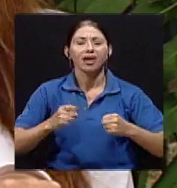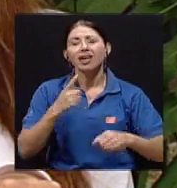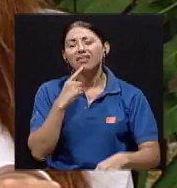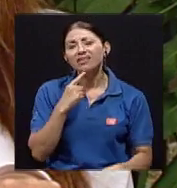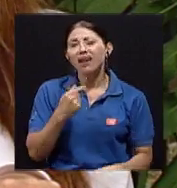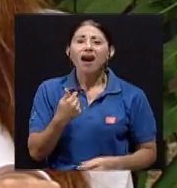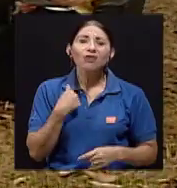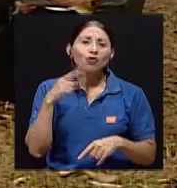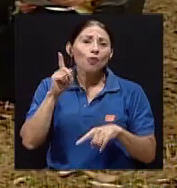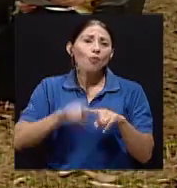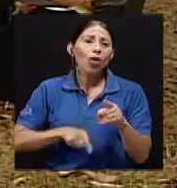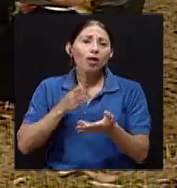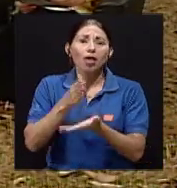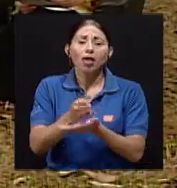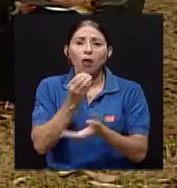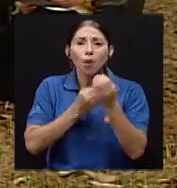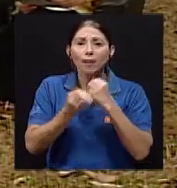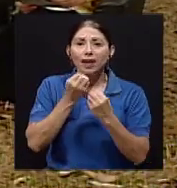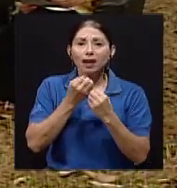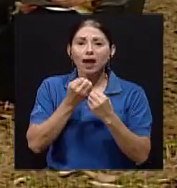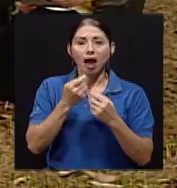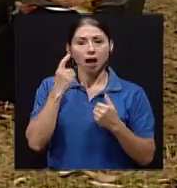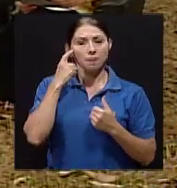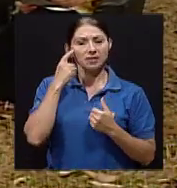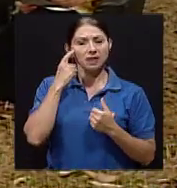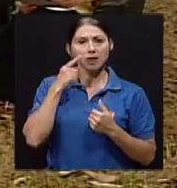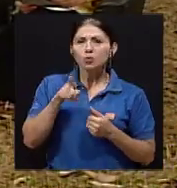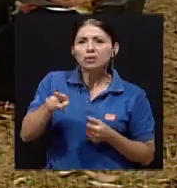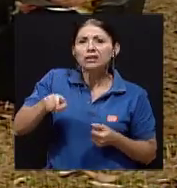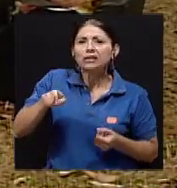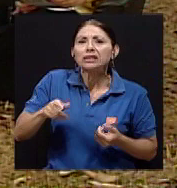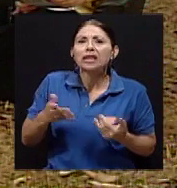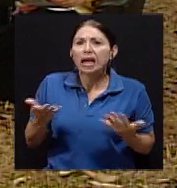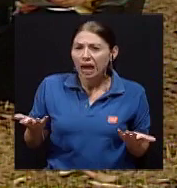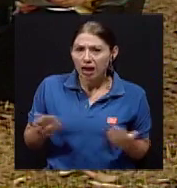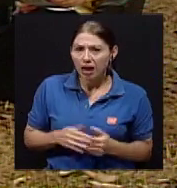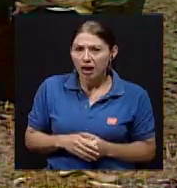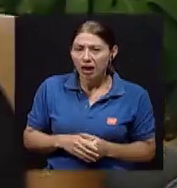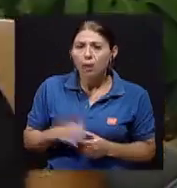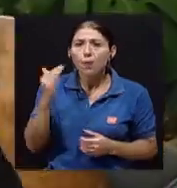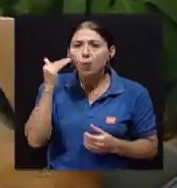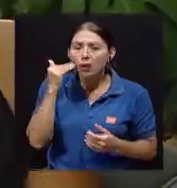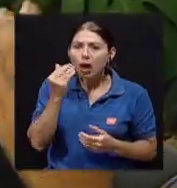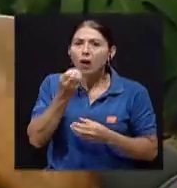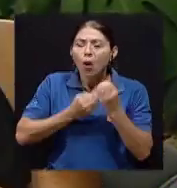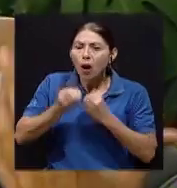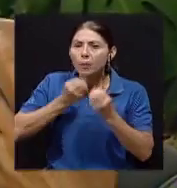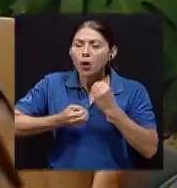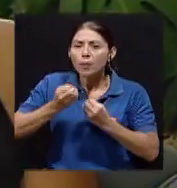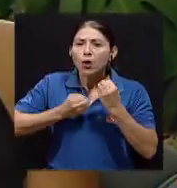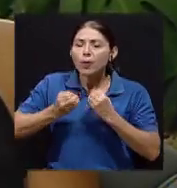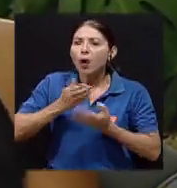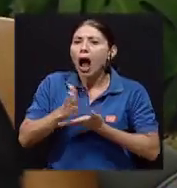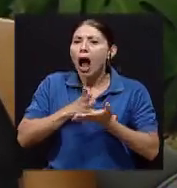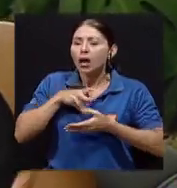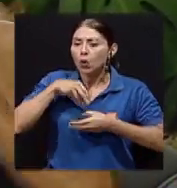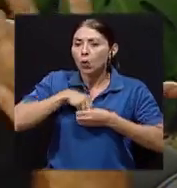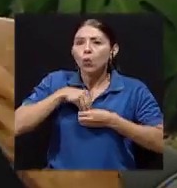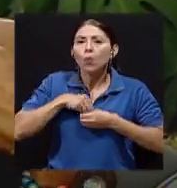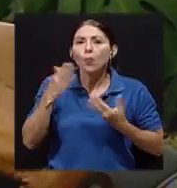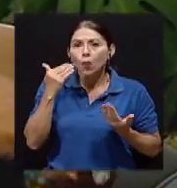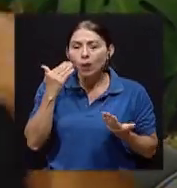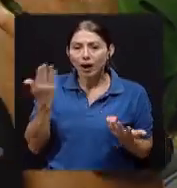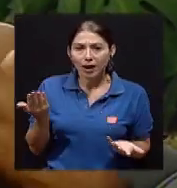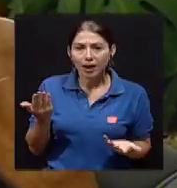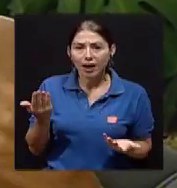no dejo de comer, bueno, ¿qué es la necesidad que tengo más allá de una causa fisiológica de comer y comer y comer y comer, verdad, y no poder